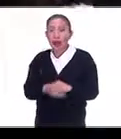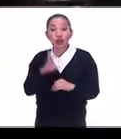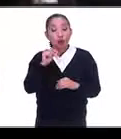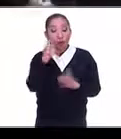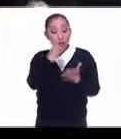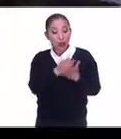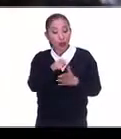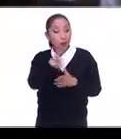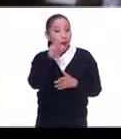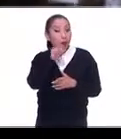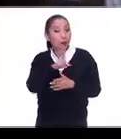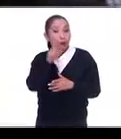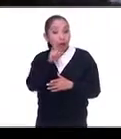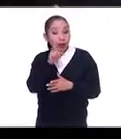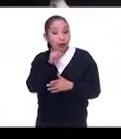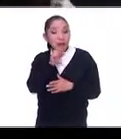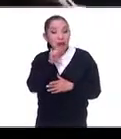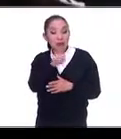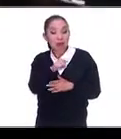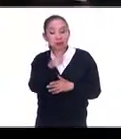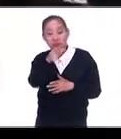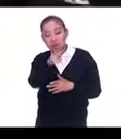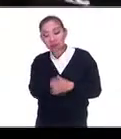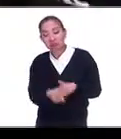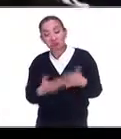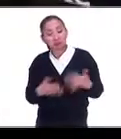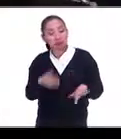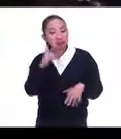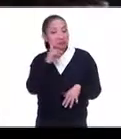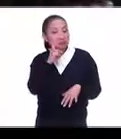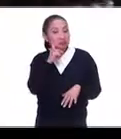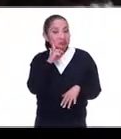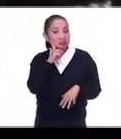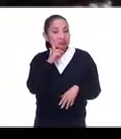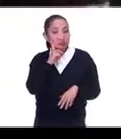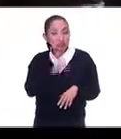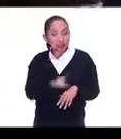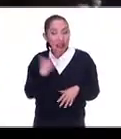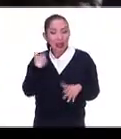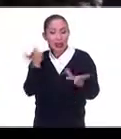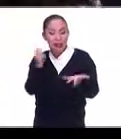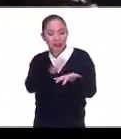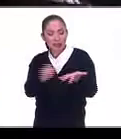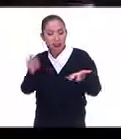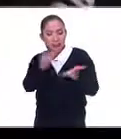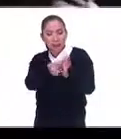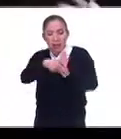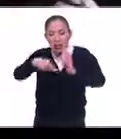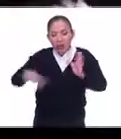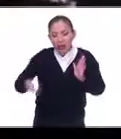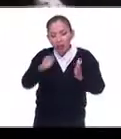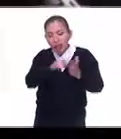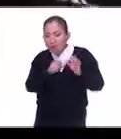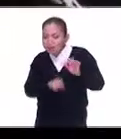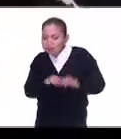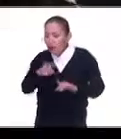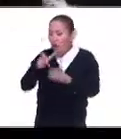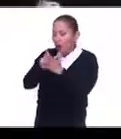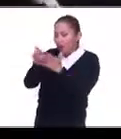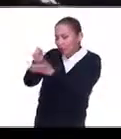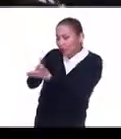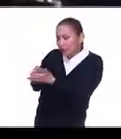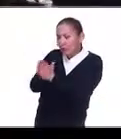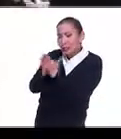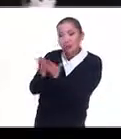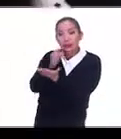ella era una mujer que escribía en un periódico, que escribía literatura, sino